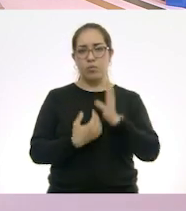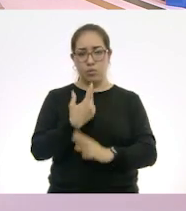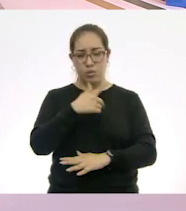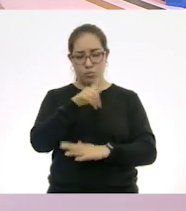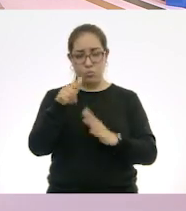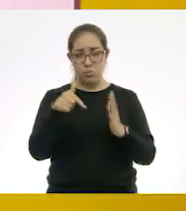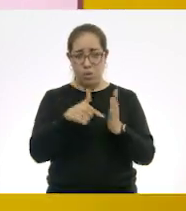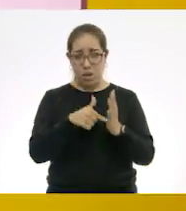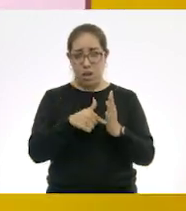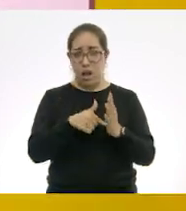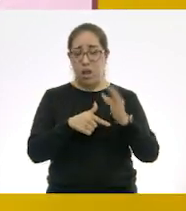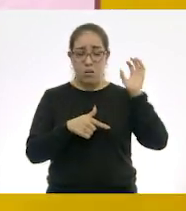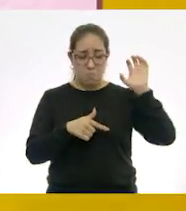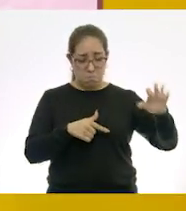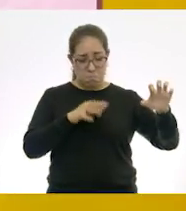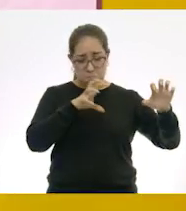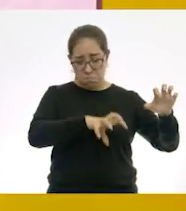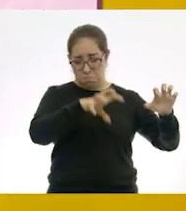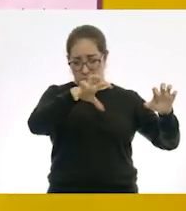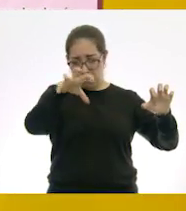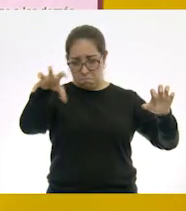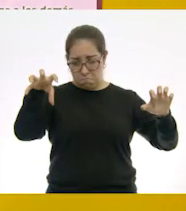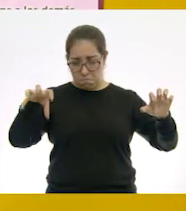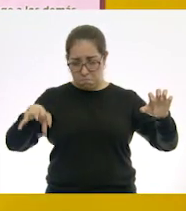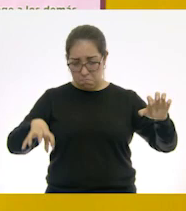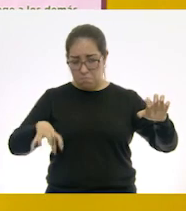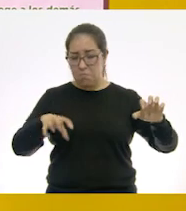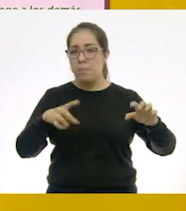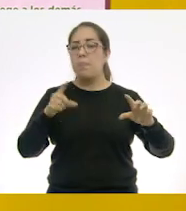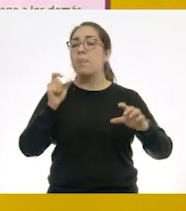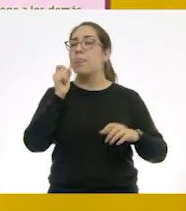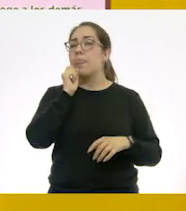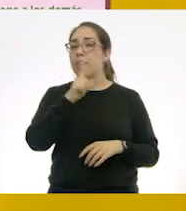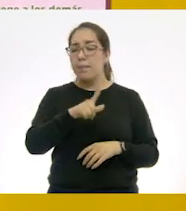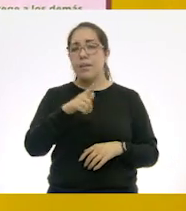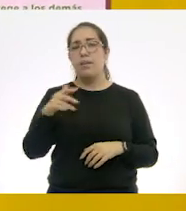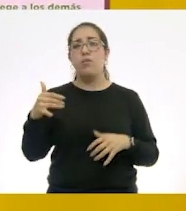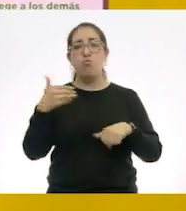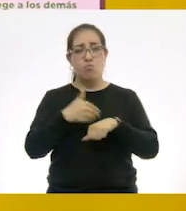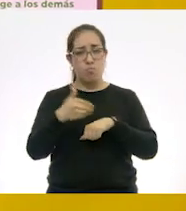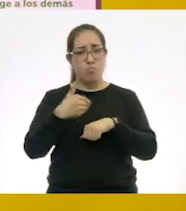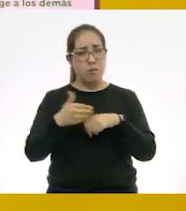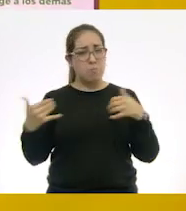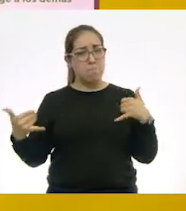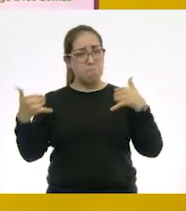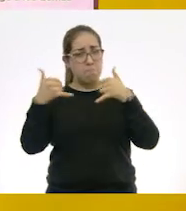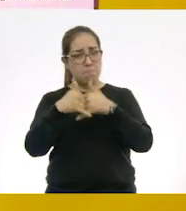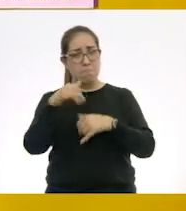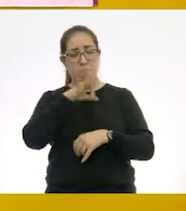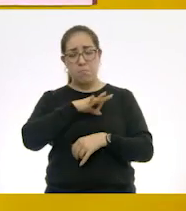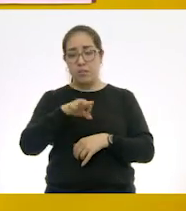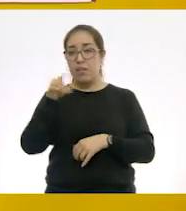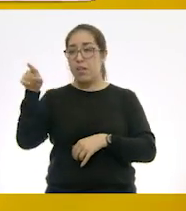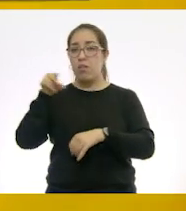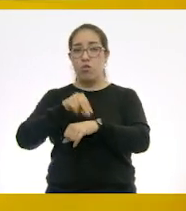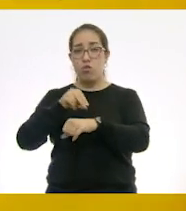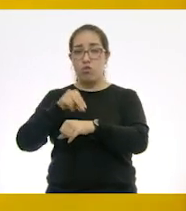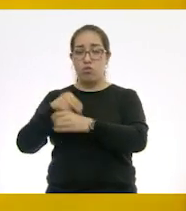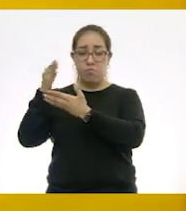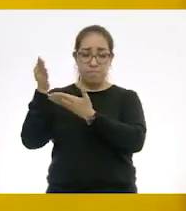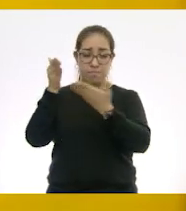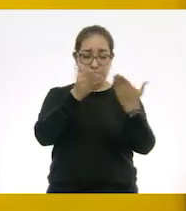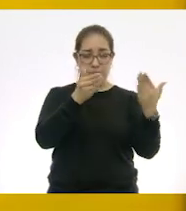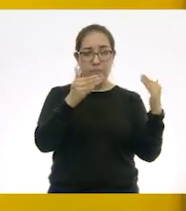puntos de la ciudad o teléfonos en donde especialistas van al domicilio de la persona que presenta sintomatología.